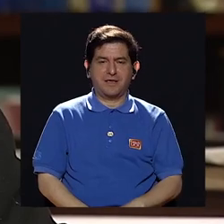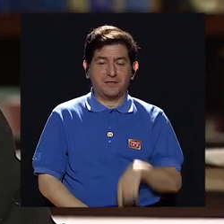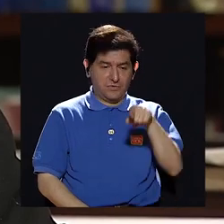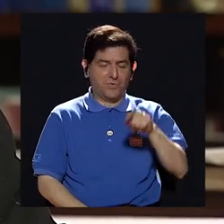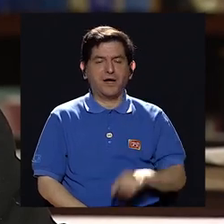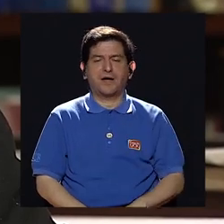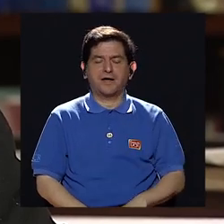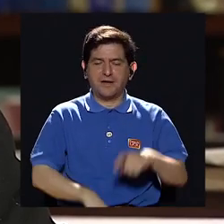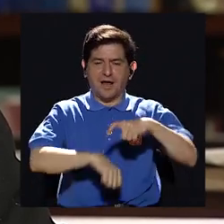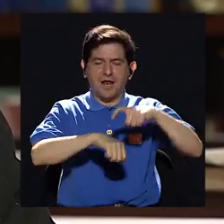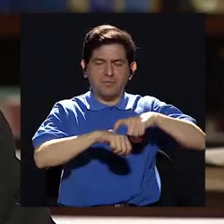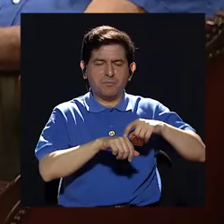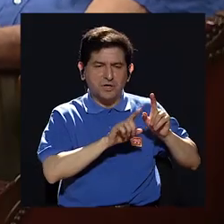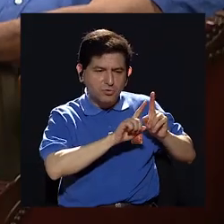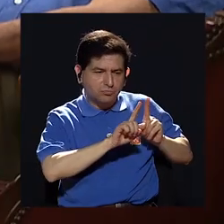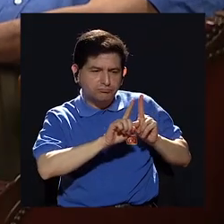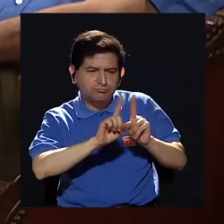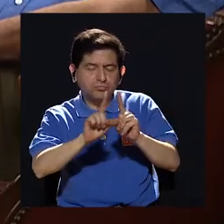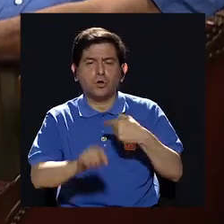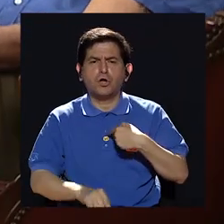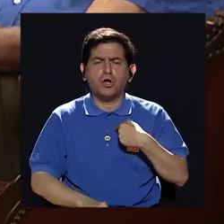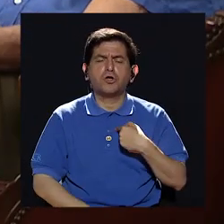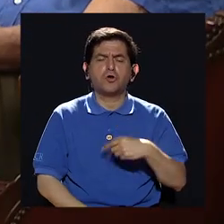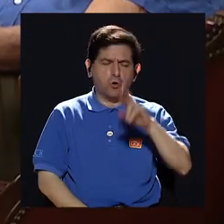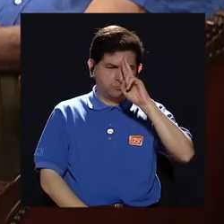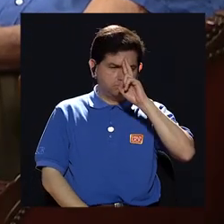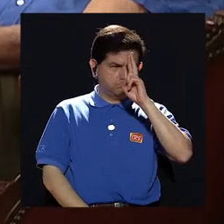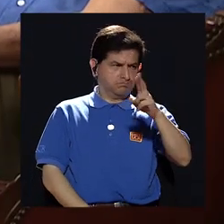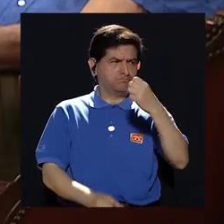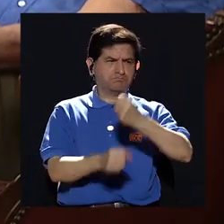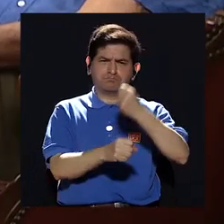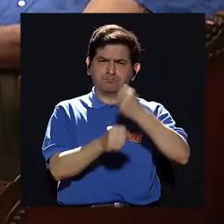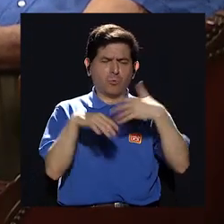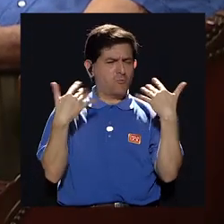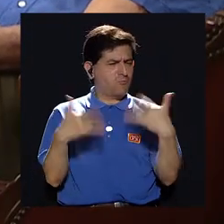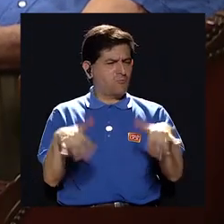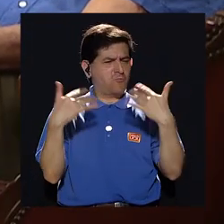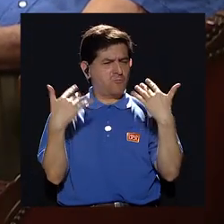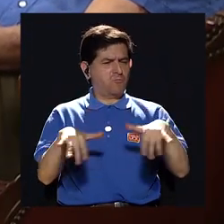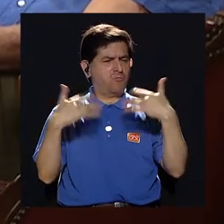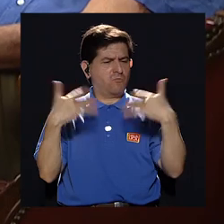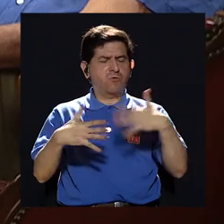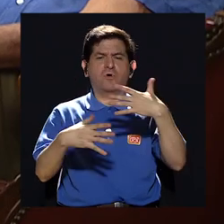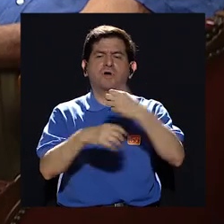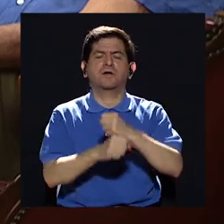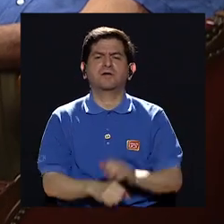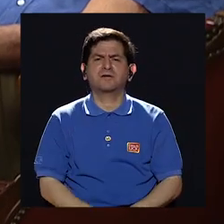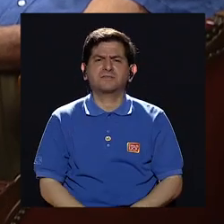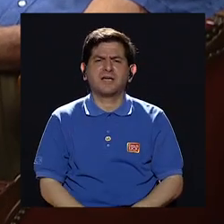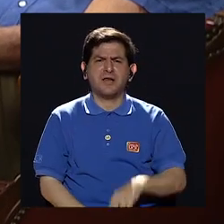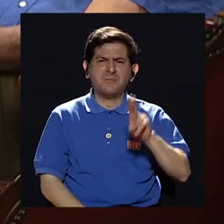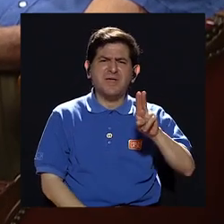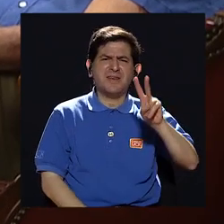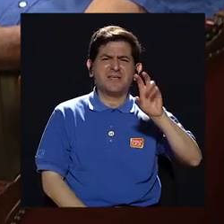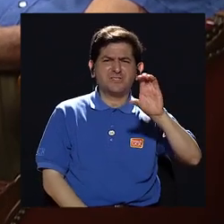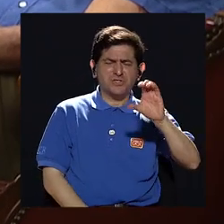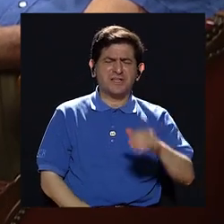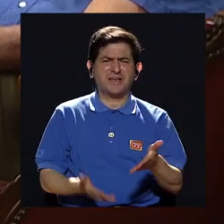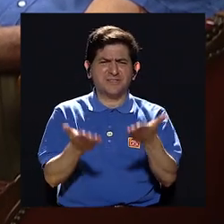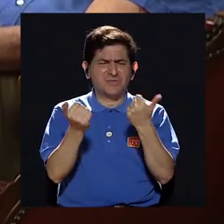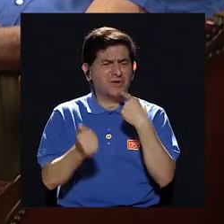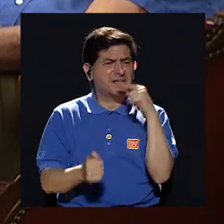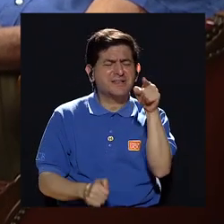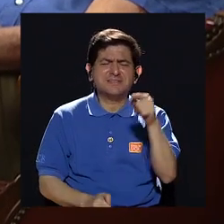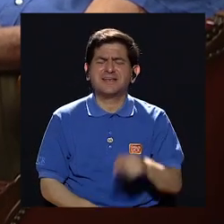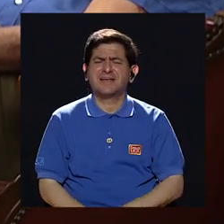y yo les reconozco el trabajo enorme que hicieron ¿Por qué Vinicius Serezo siempre se ha querido robar el